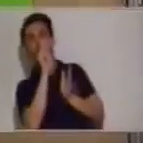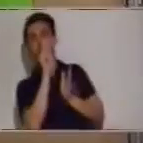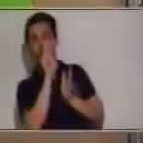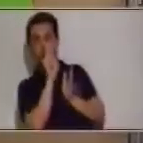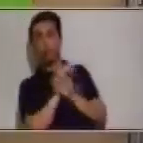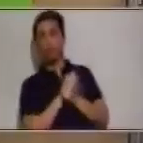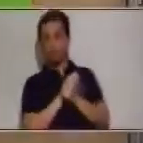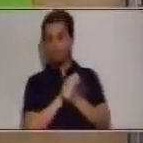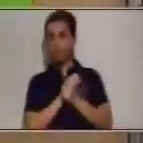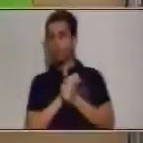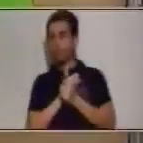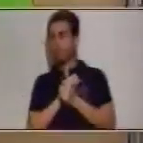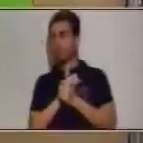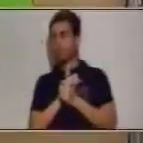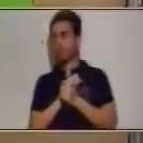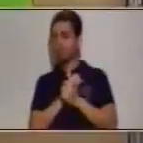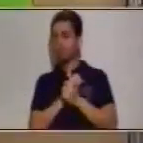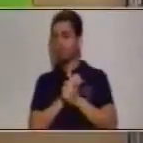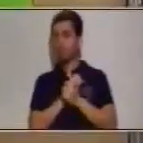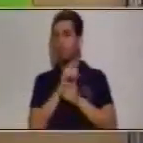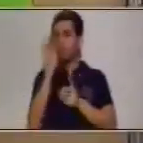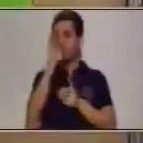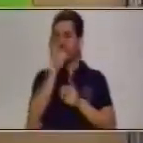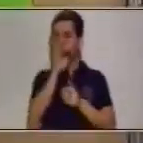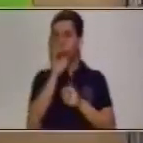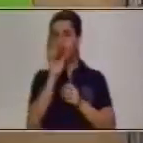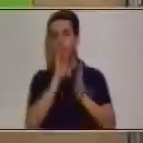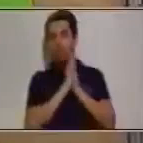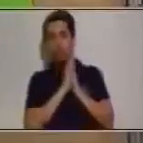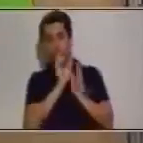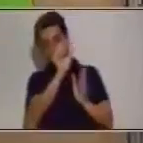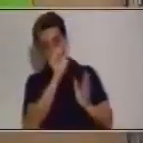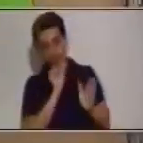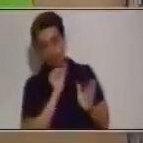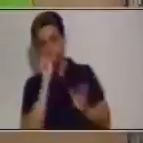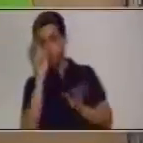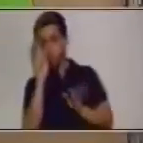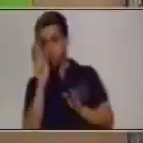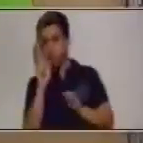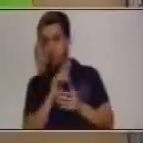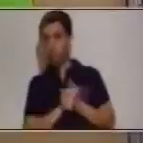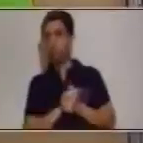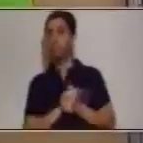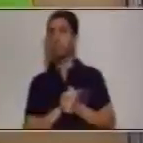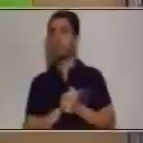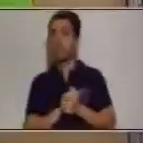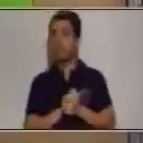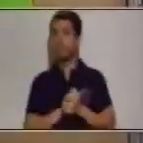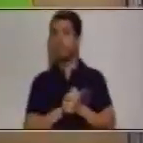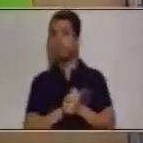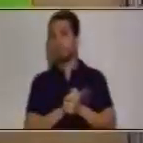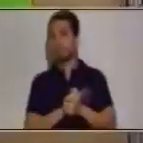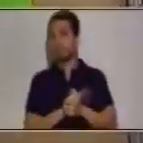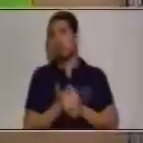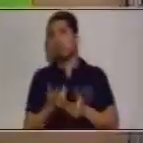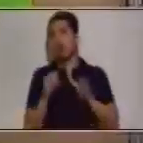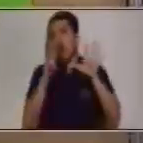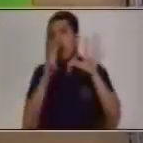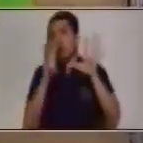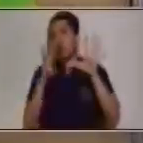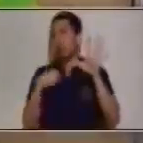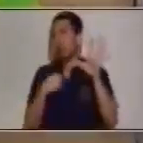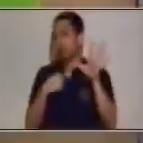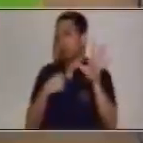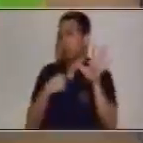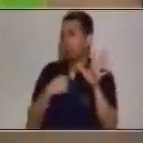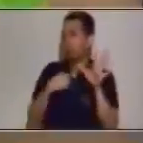¿Sí? Me haces un favor, me prestas uno. Bueno, como el ocho es muy amigo de él, y le